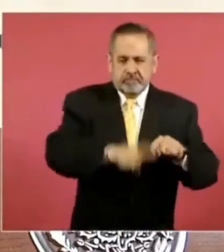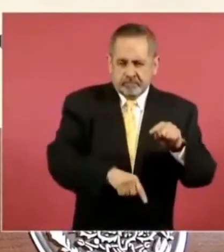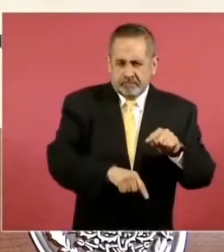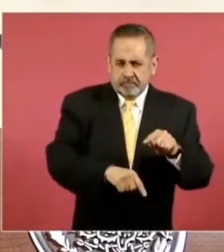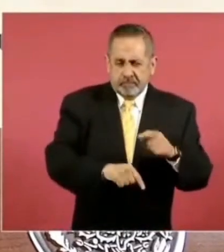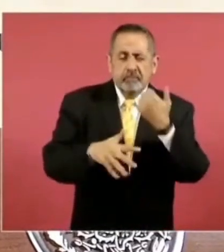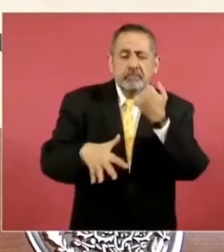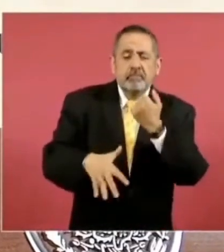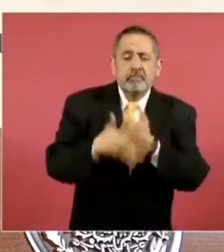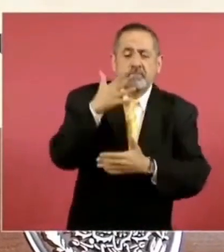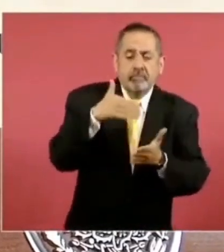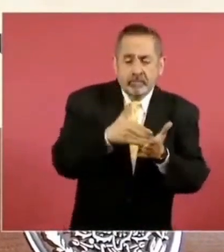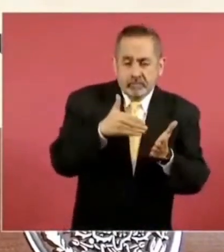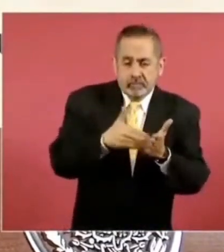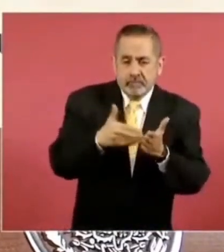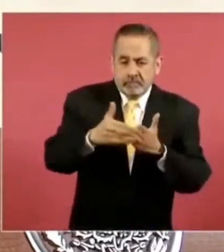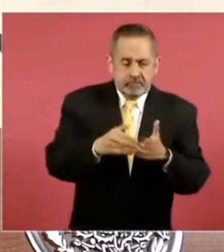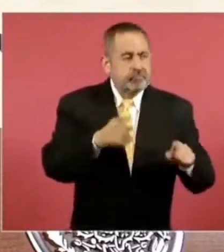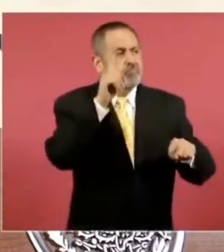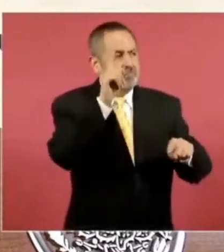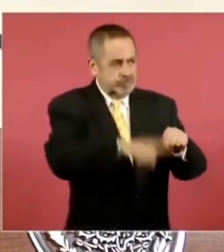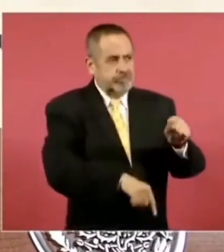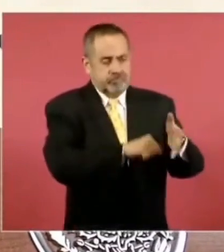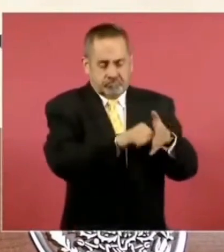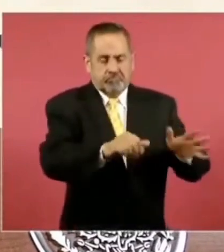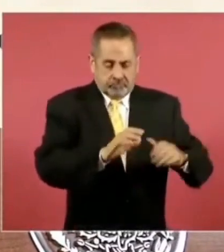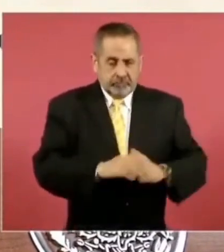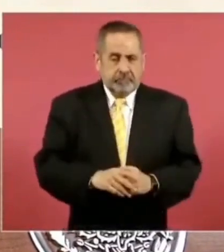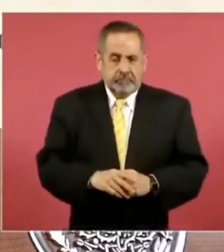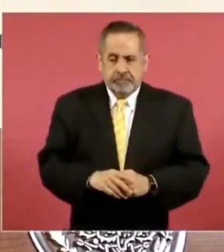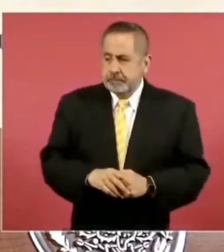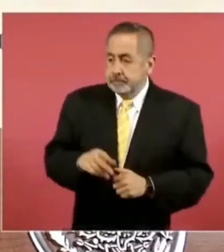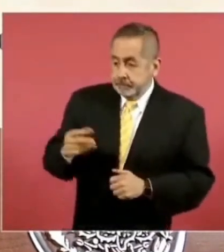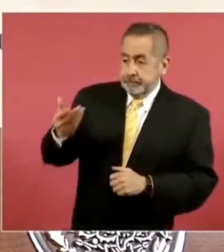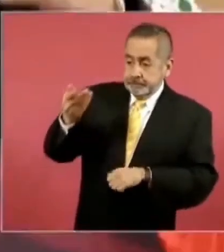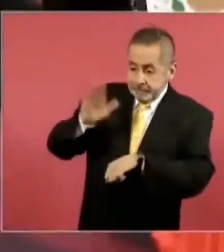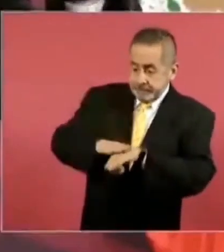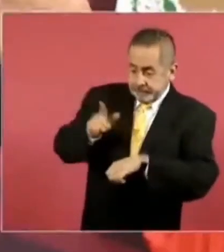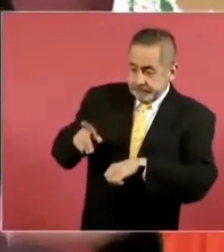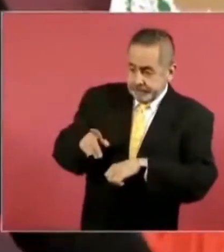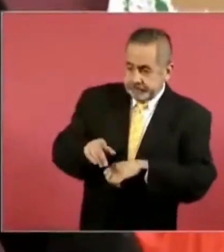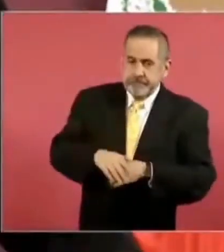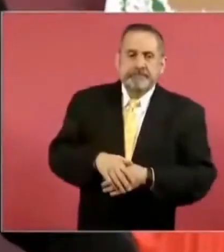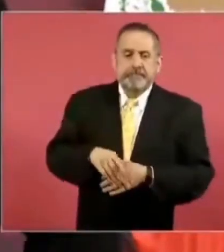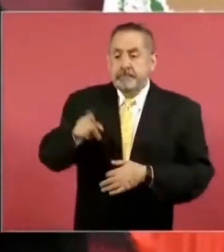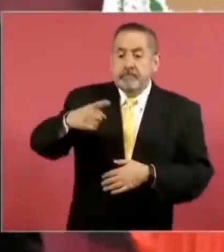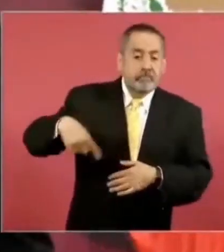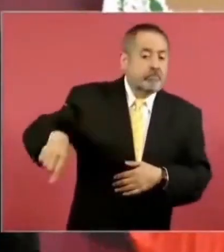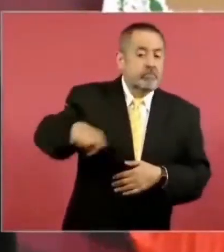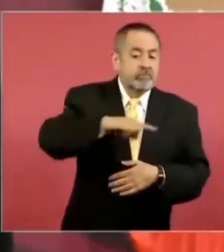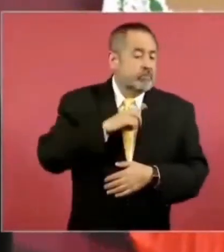mil millones, lo cancelan con mayoría de votos,